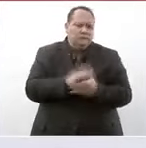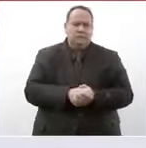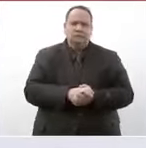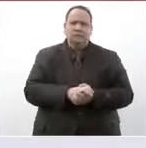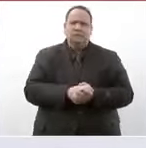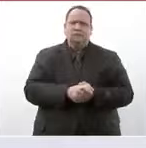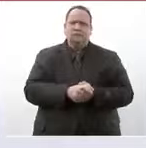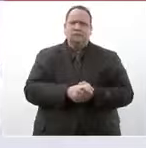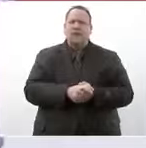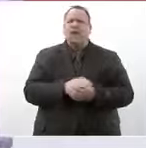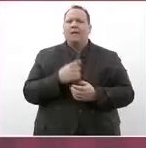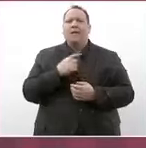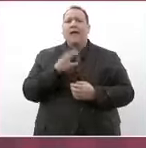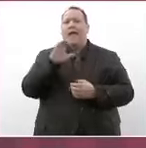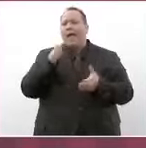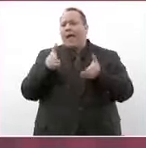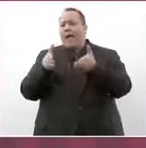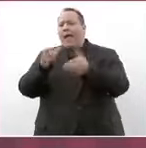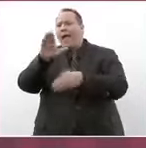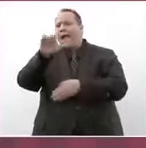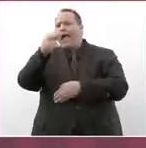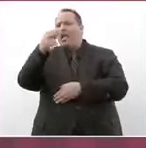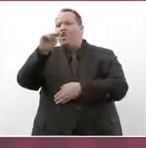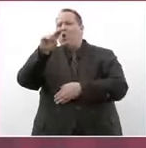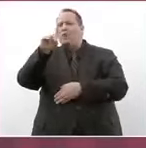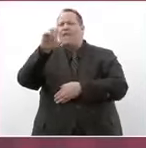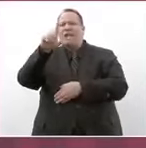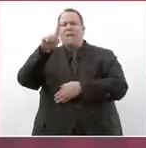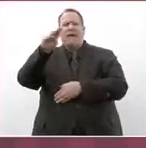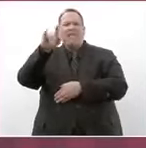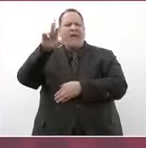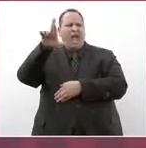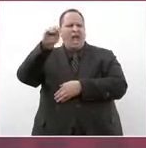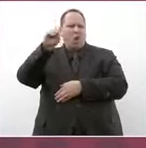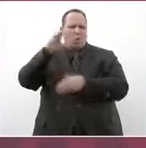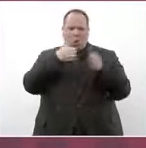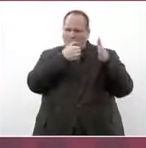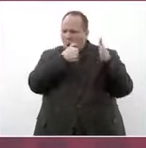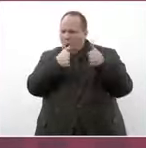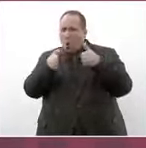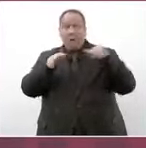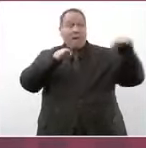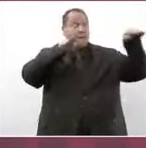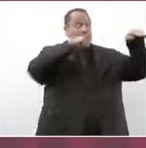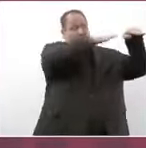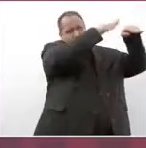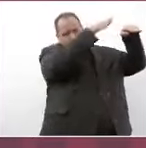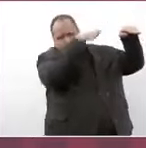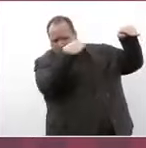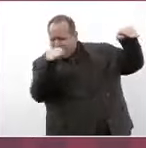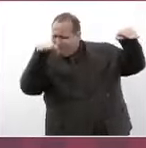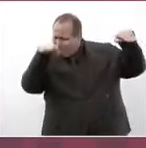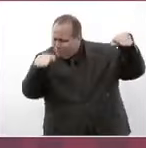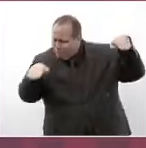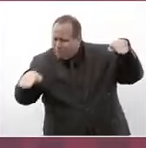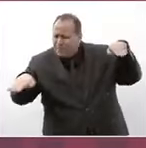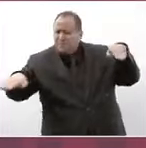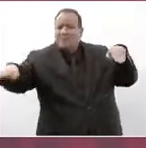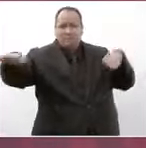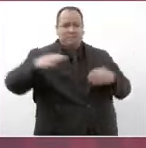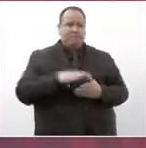lo voy a decir al cañón del matadero desde el aeropuerto hasta el cañón del matadero